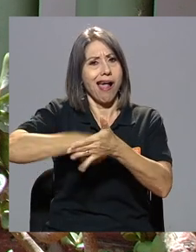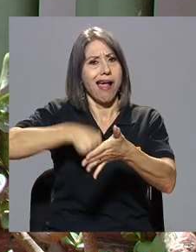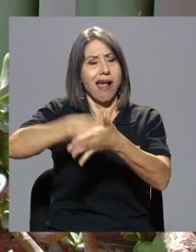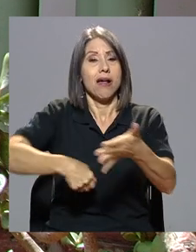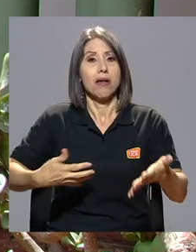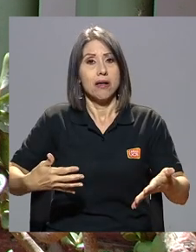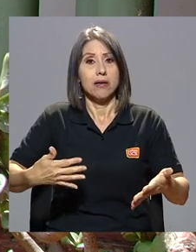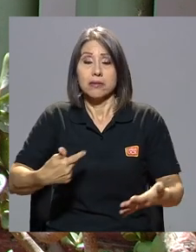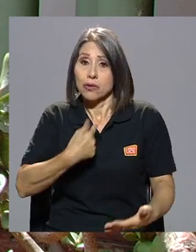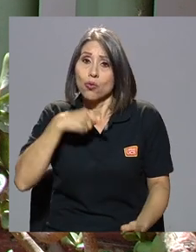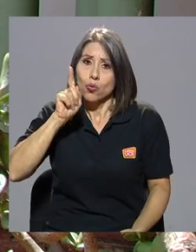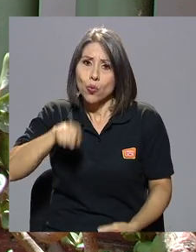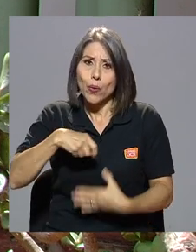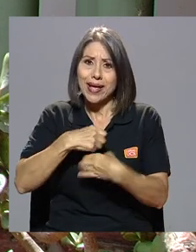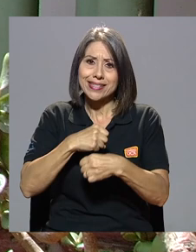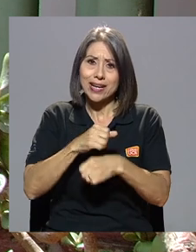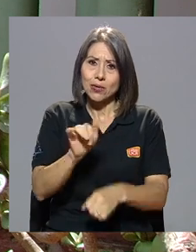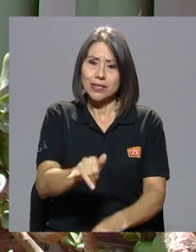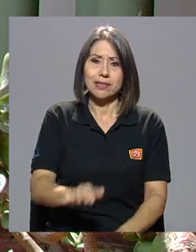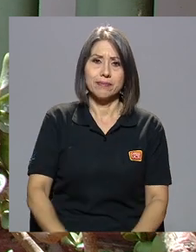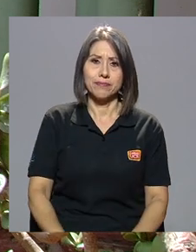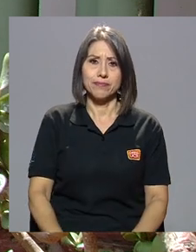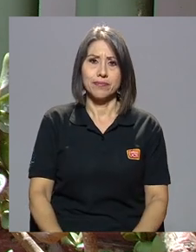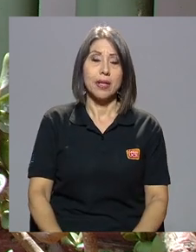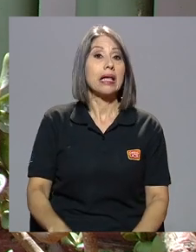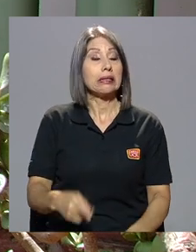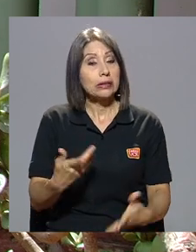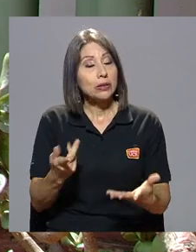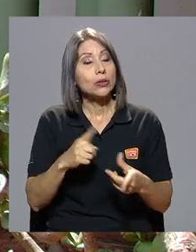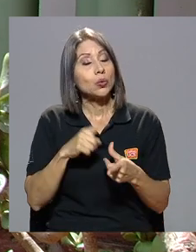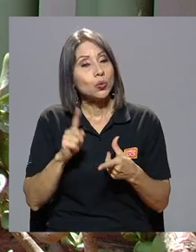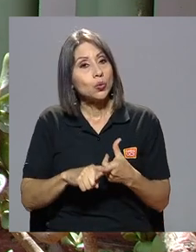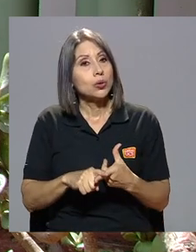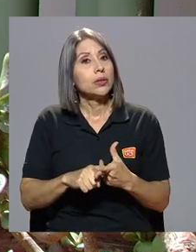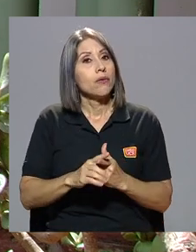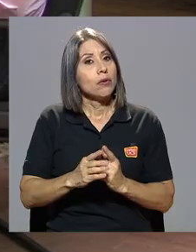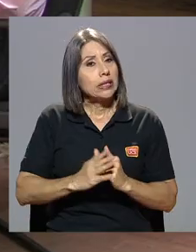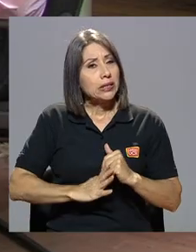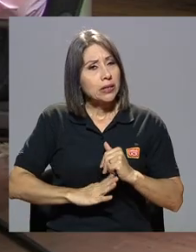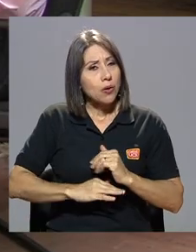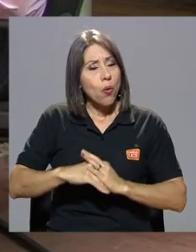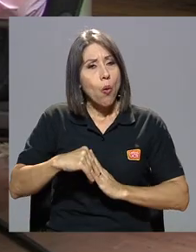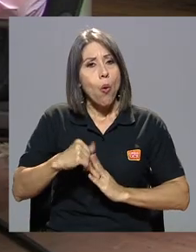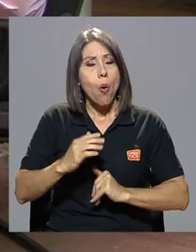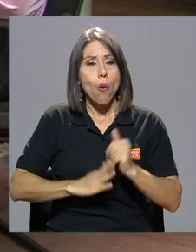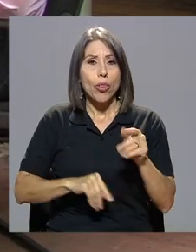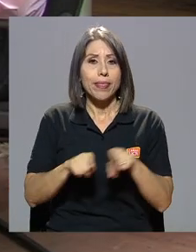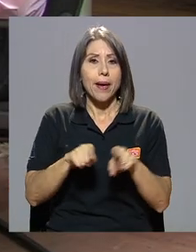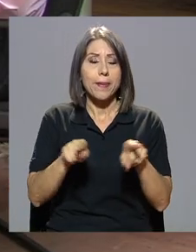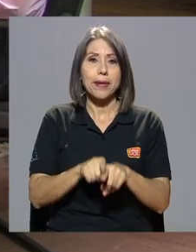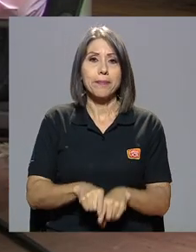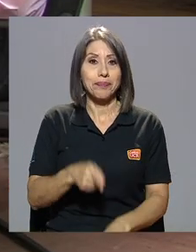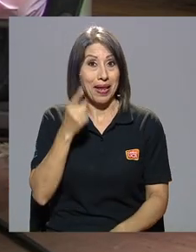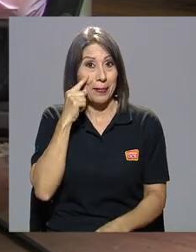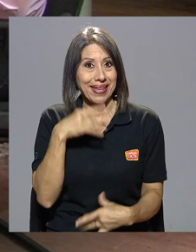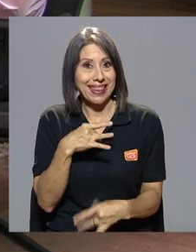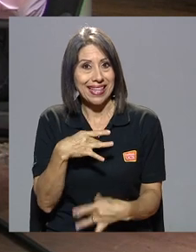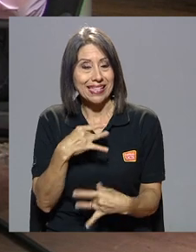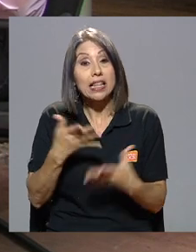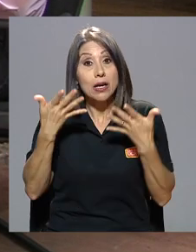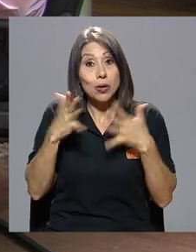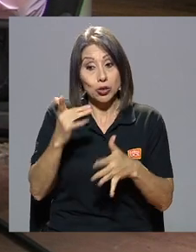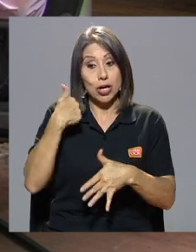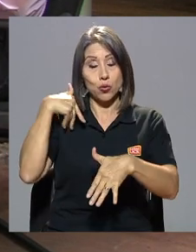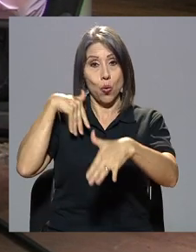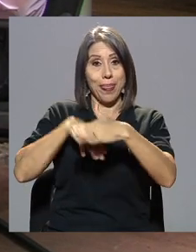tuve que hacerlo así. Entonces era un alumno incómodo también. Y cosa muy curiosa,